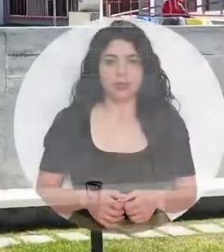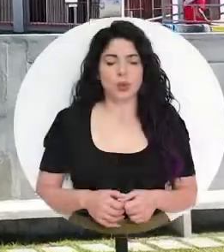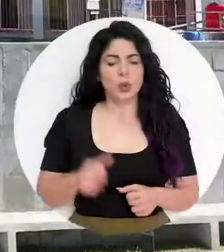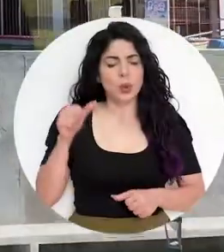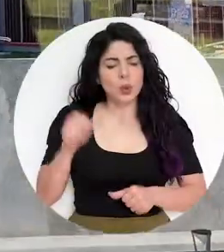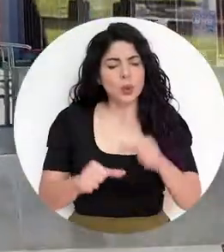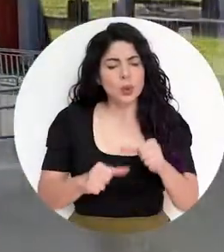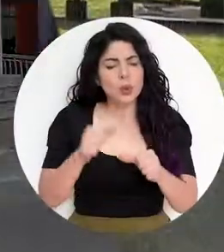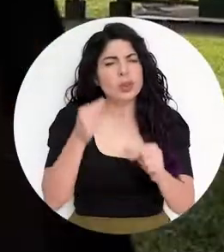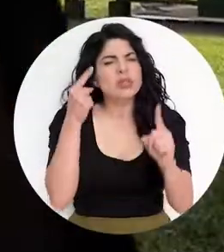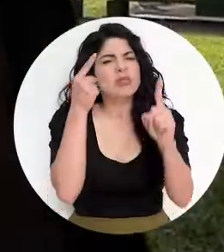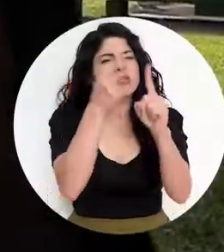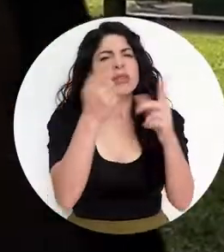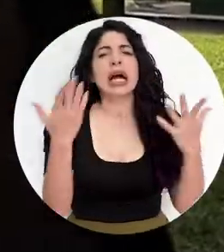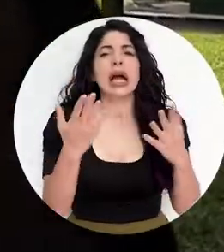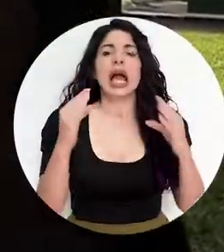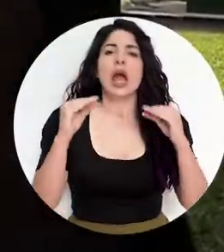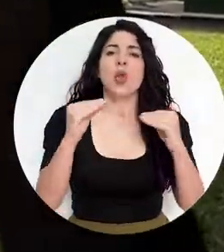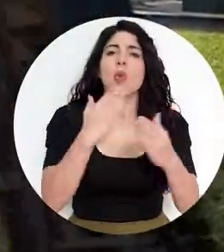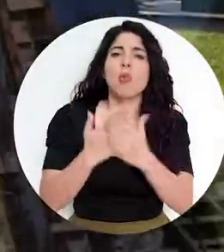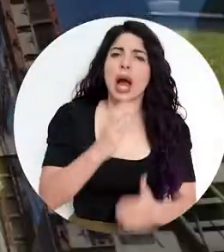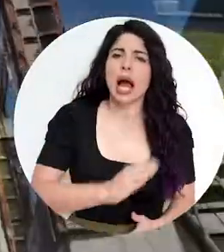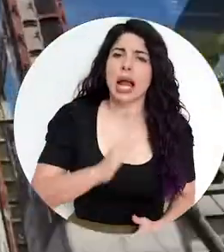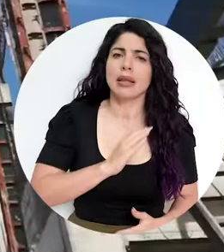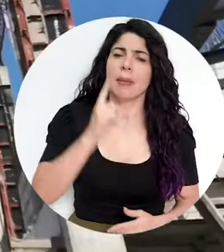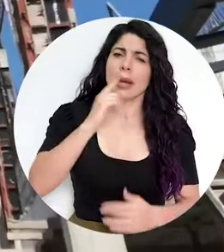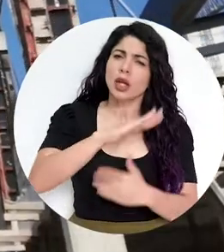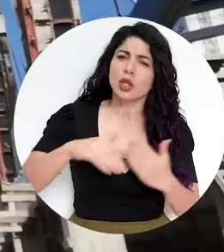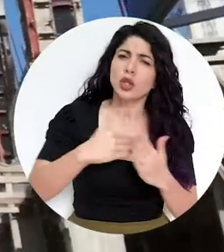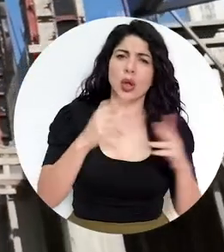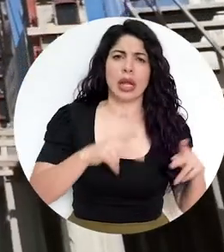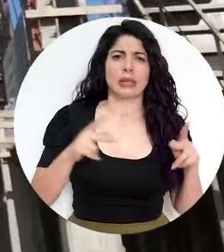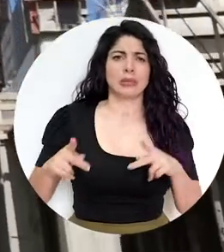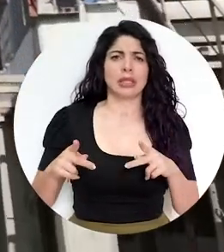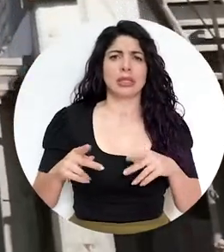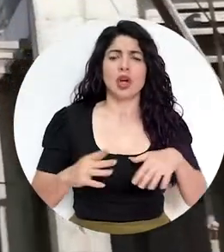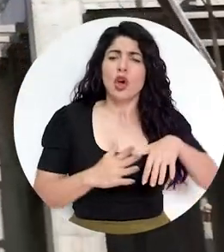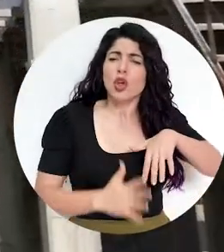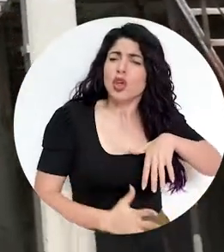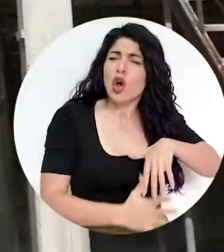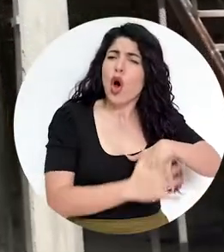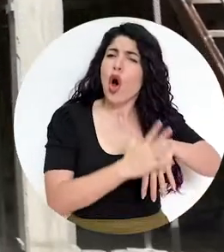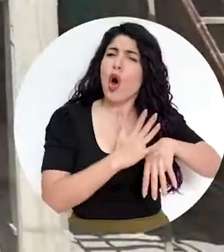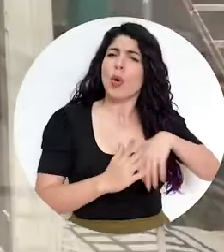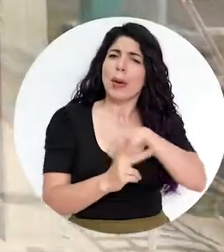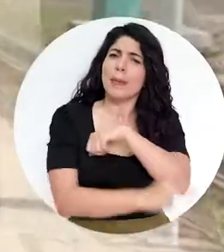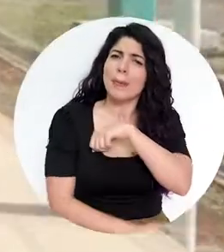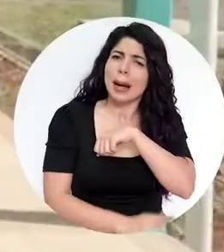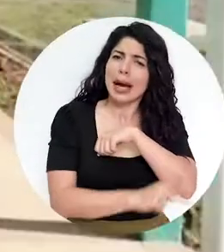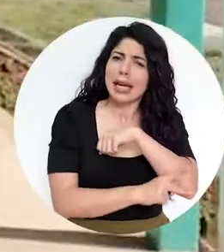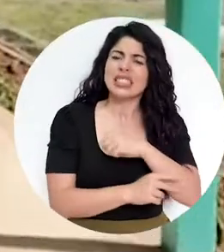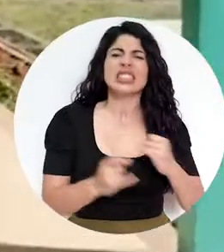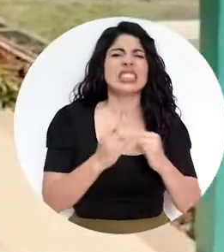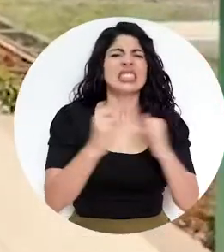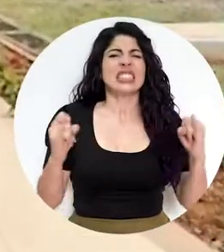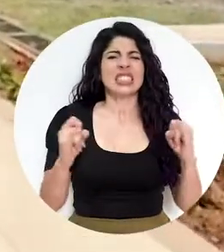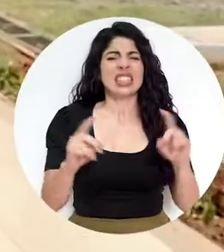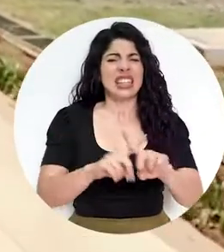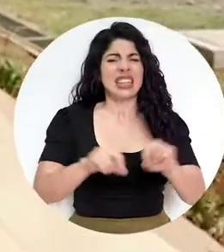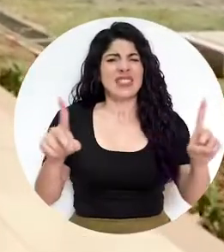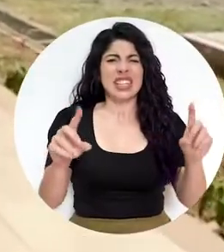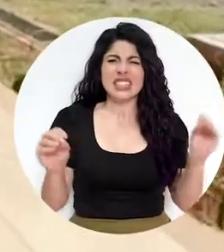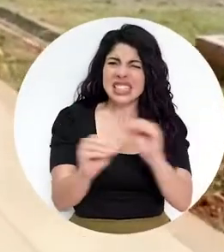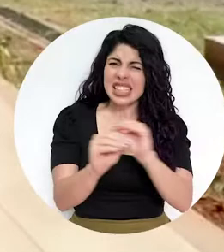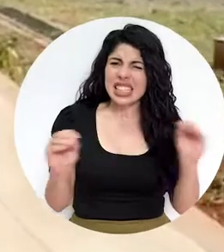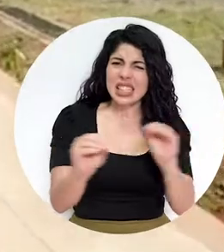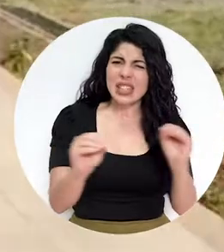Luchar por una educación de calidad para todas las personas en todos los rincones del país sin ninguna